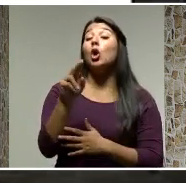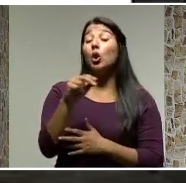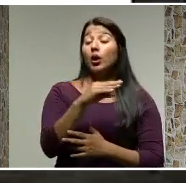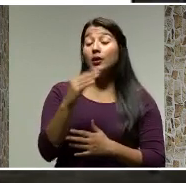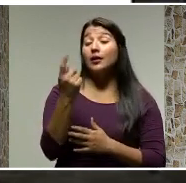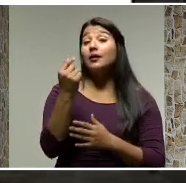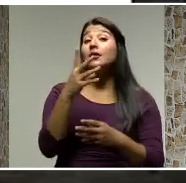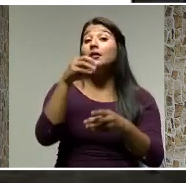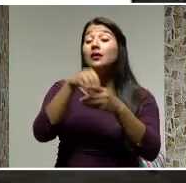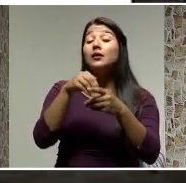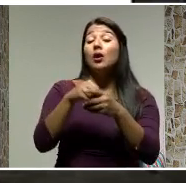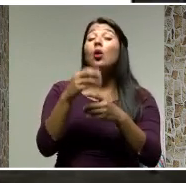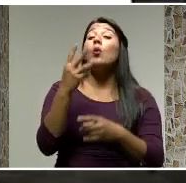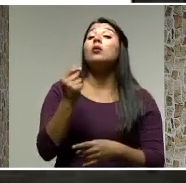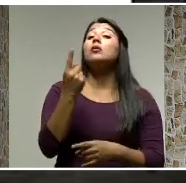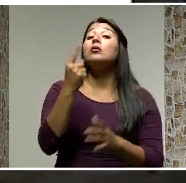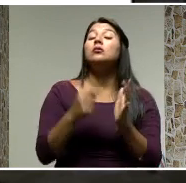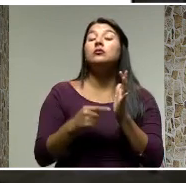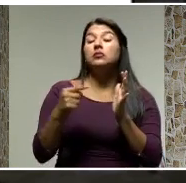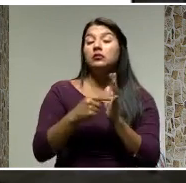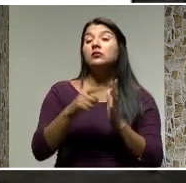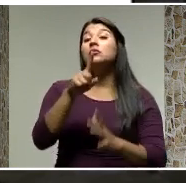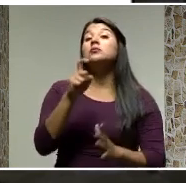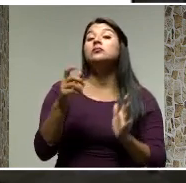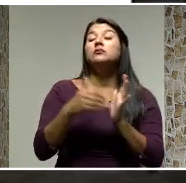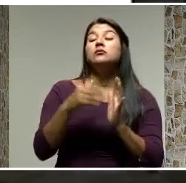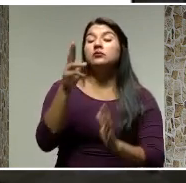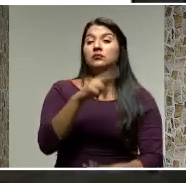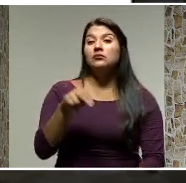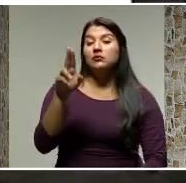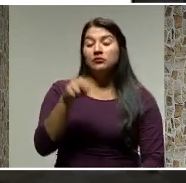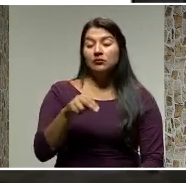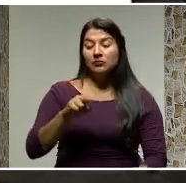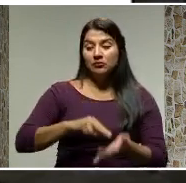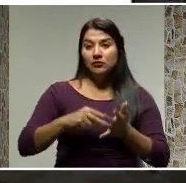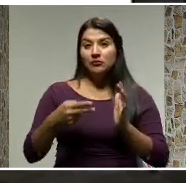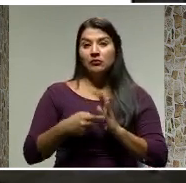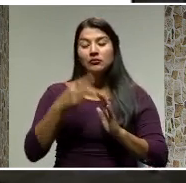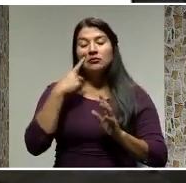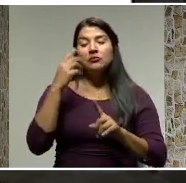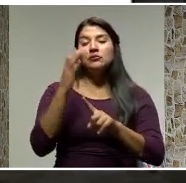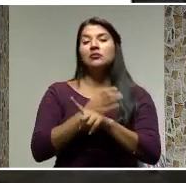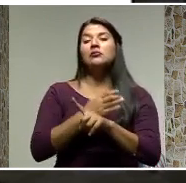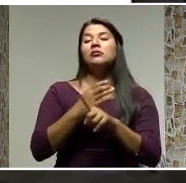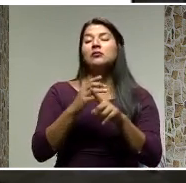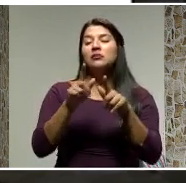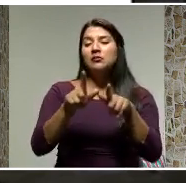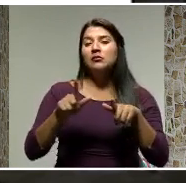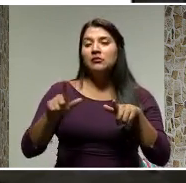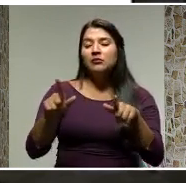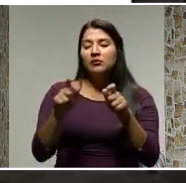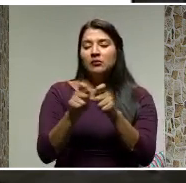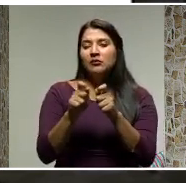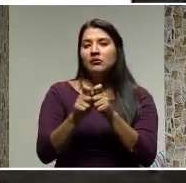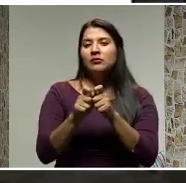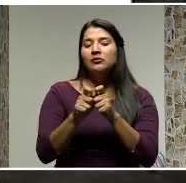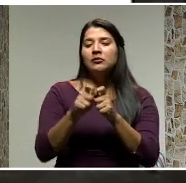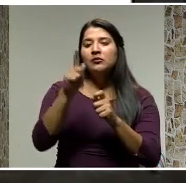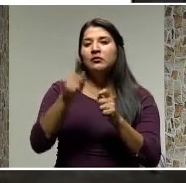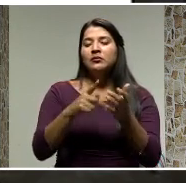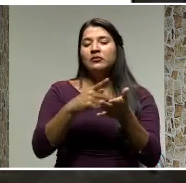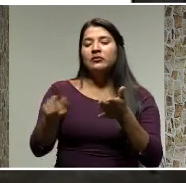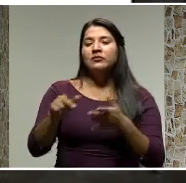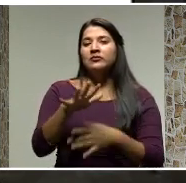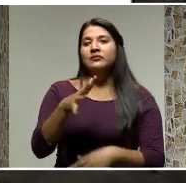los ingresos requeridos serían de 1 millón 100 mil colones. Es decir que por cada punto adicional en la tasa de interés deberá